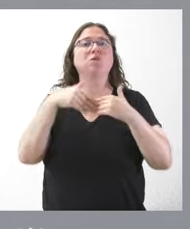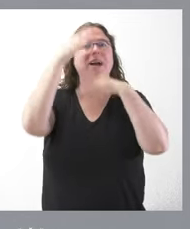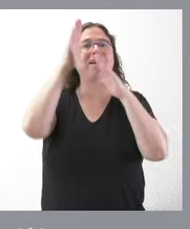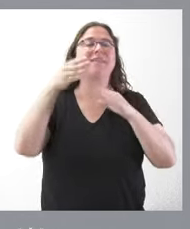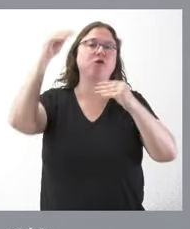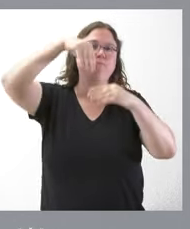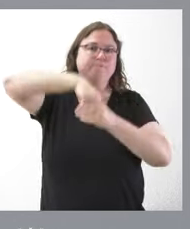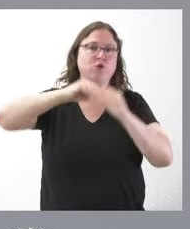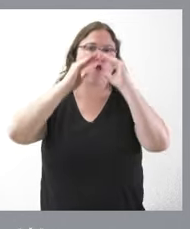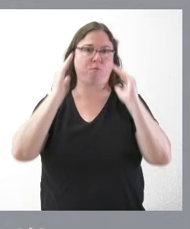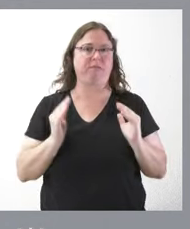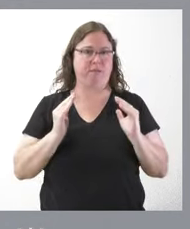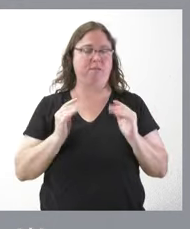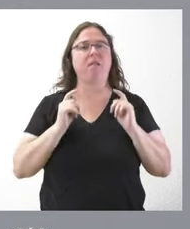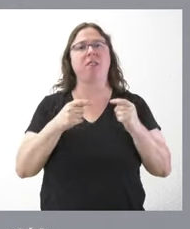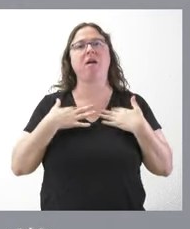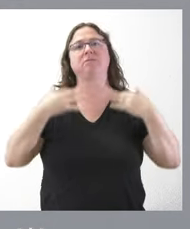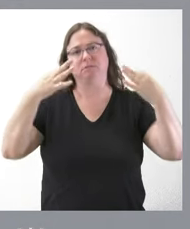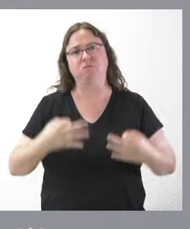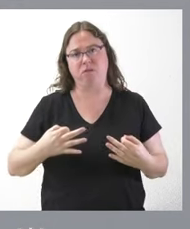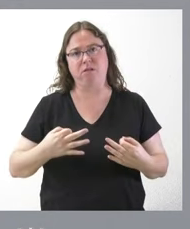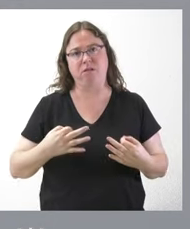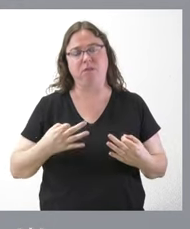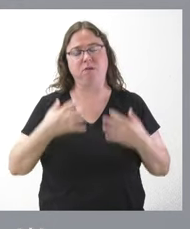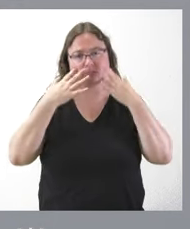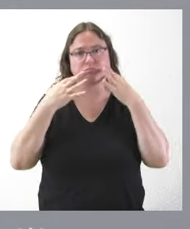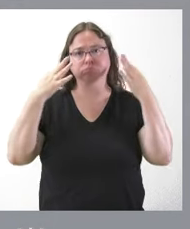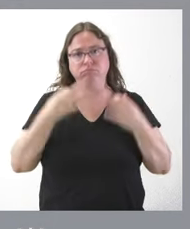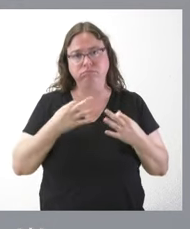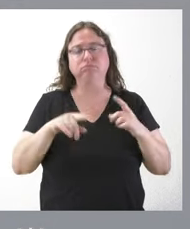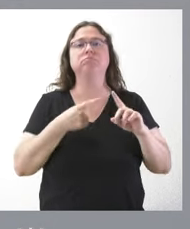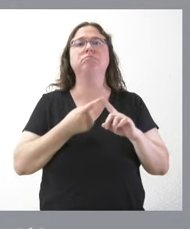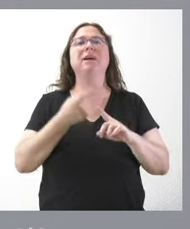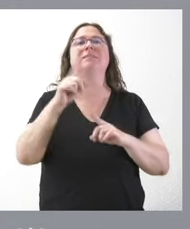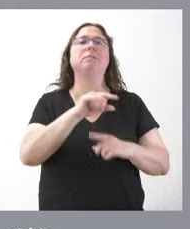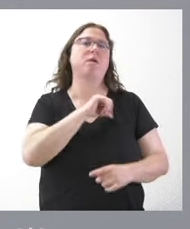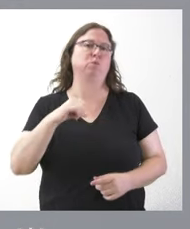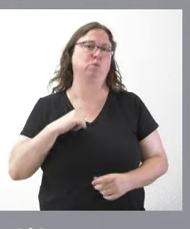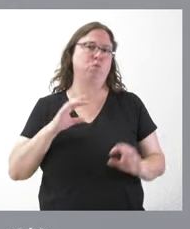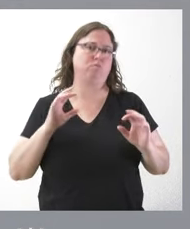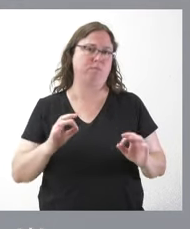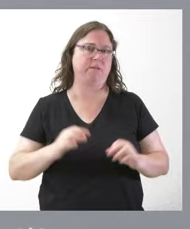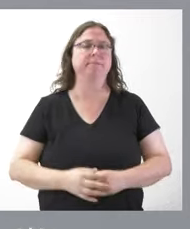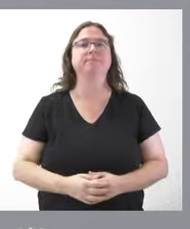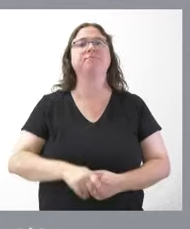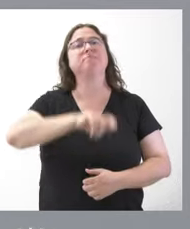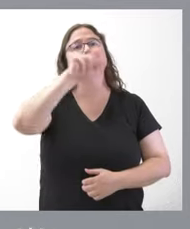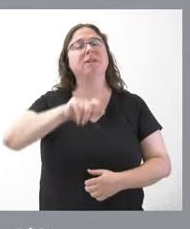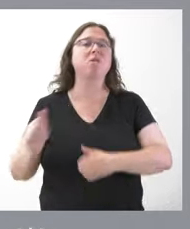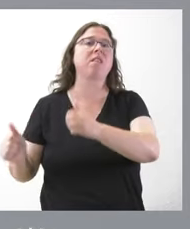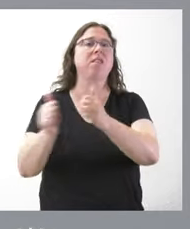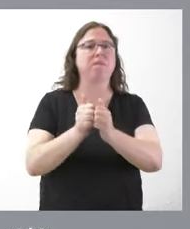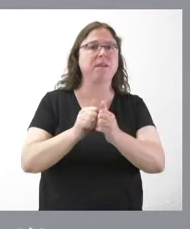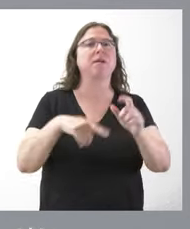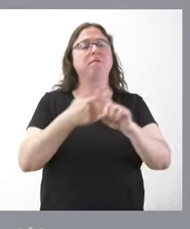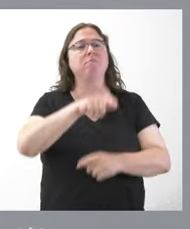domiciliaria y, por tanto, garantiza su seguridad y garantiza también la autonomía de las mismas personas dependientes y